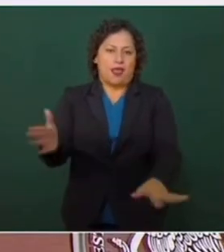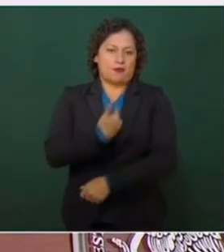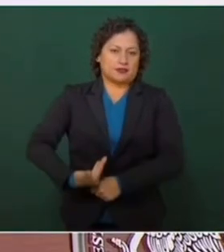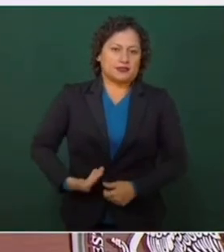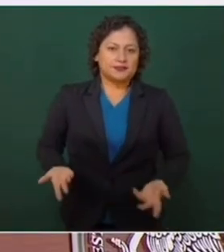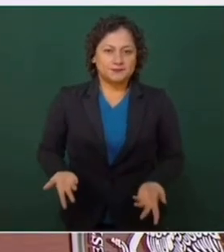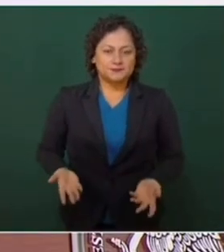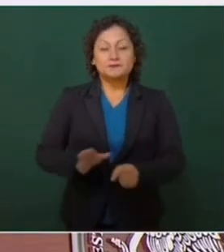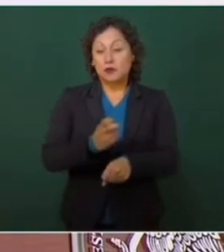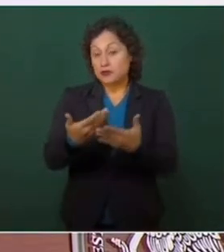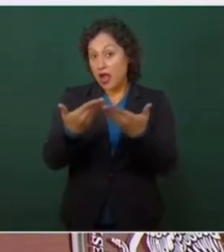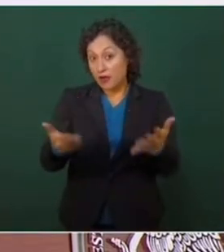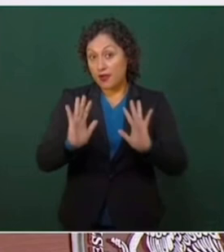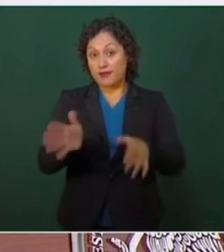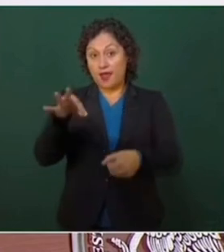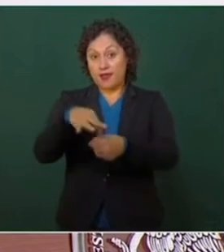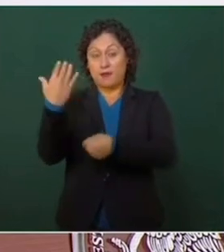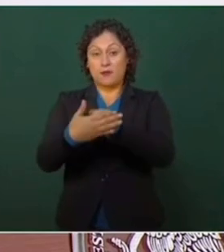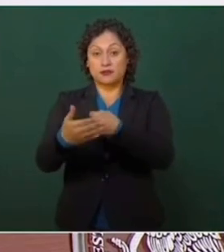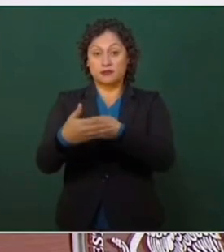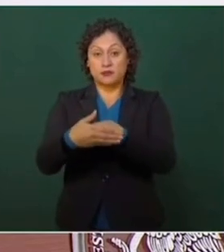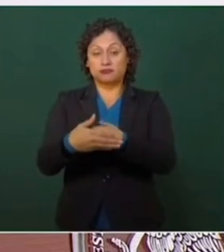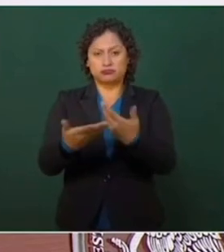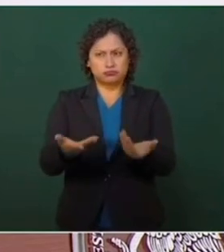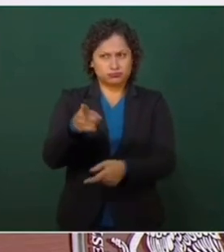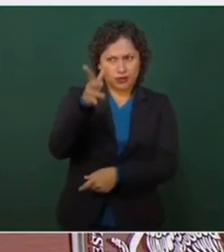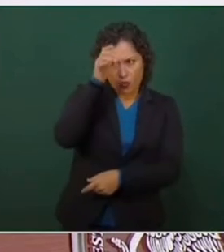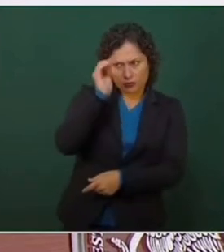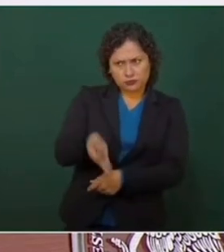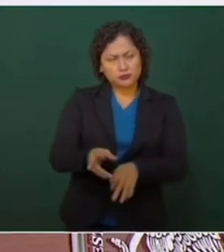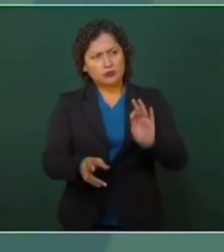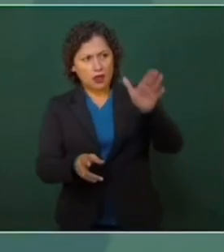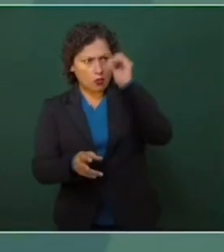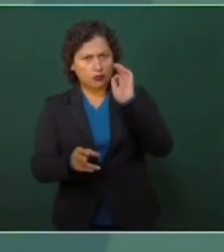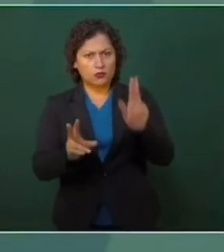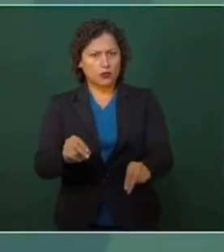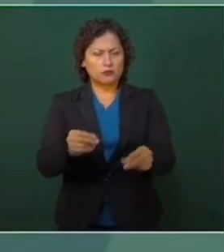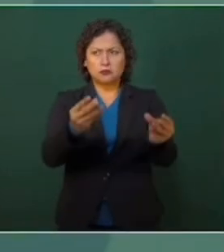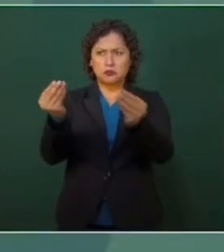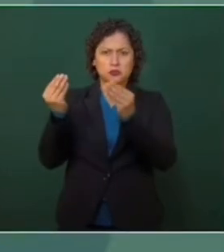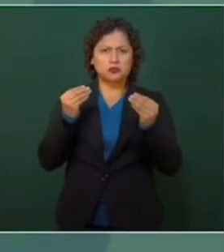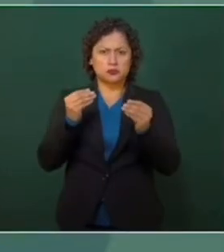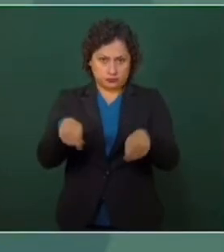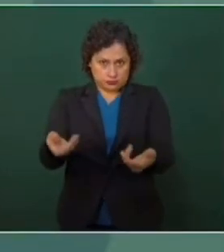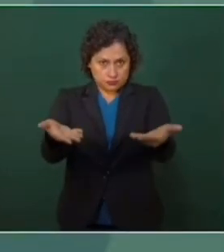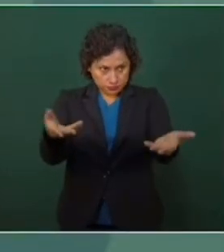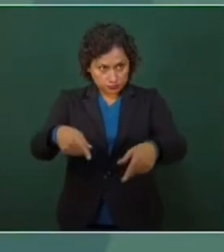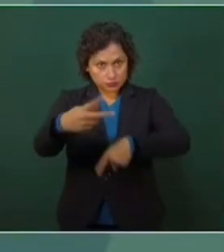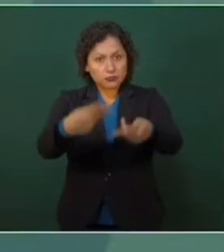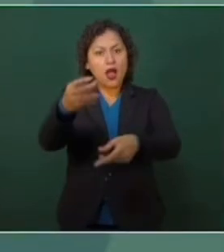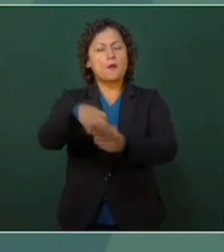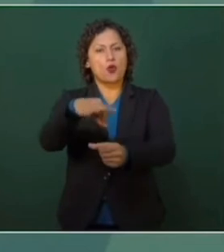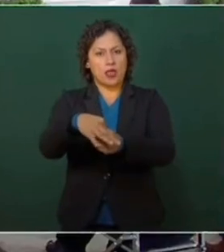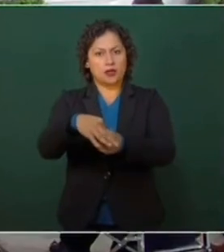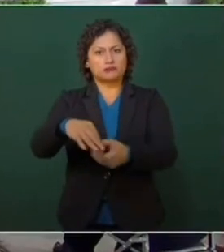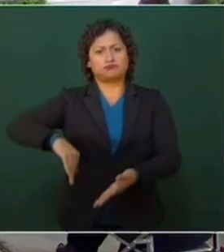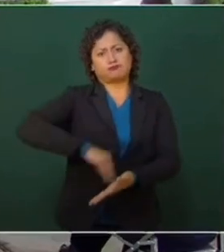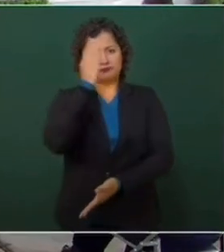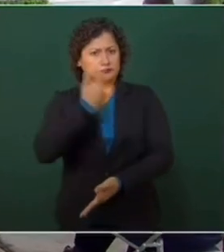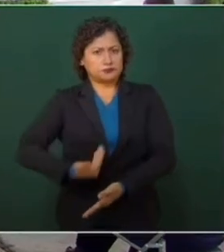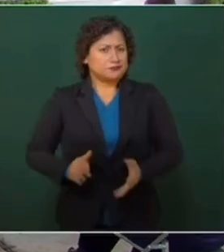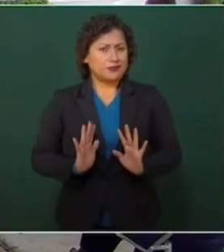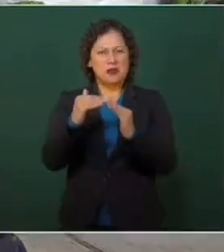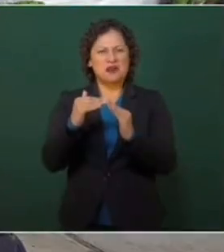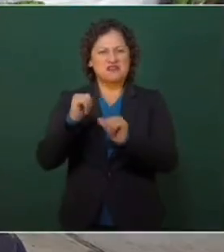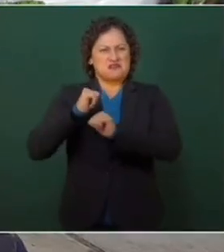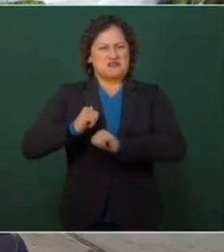si no está de acuerdo, y así muchos otros millones que no están de acuerdo, a votar y para afuera al presidente.